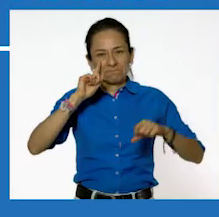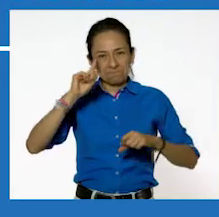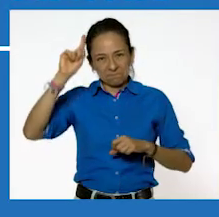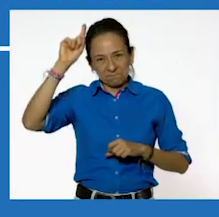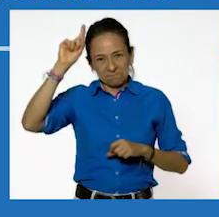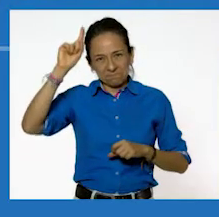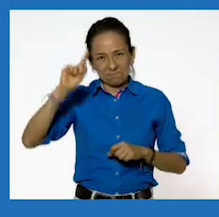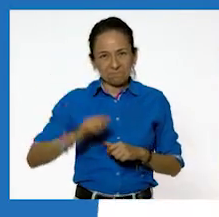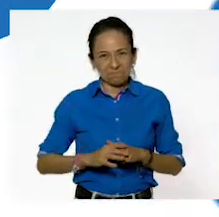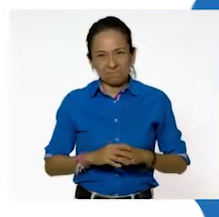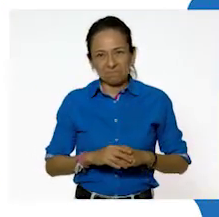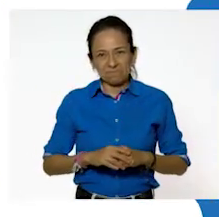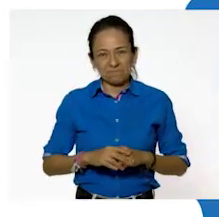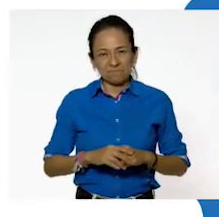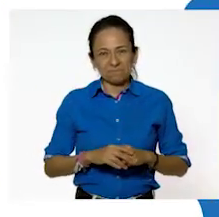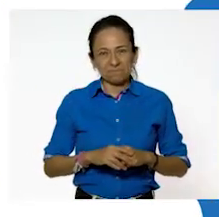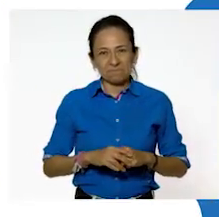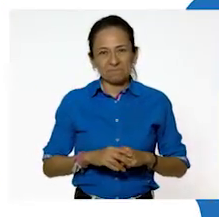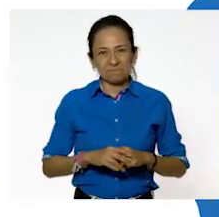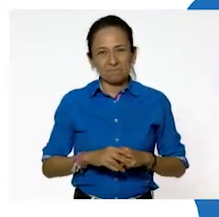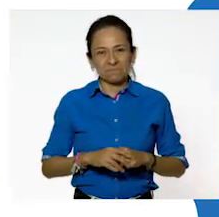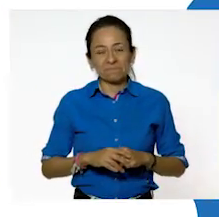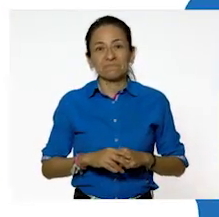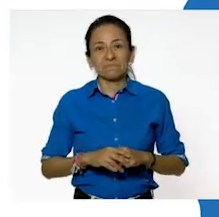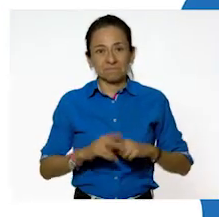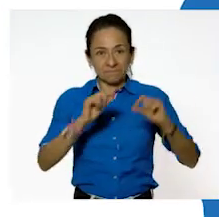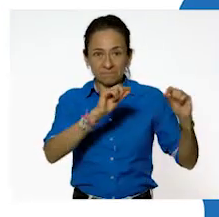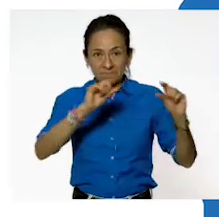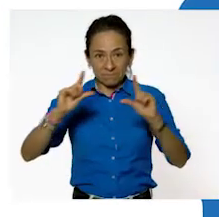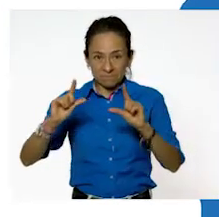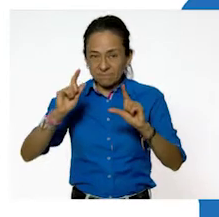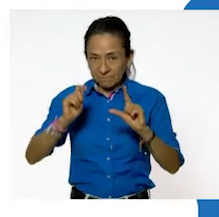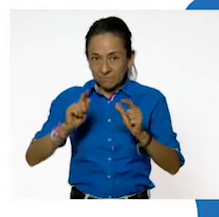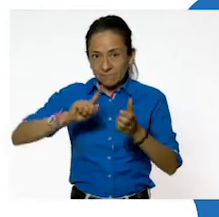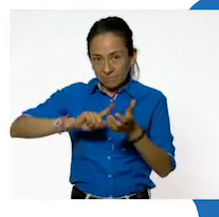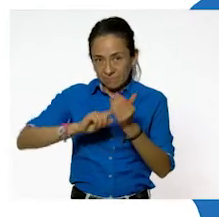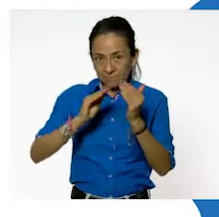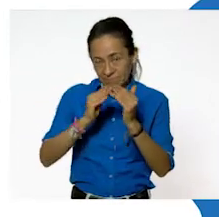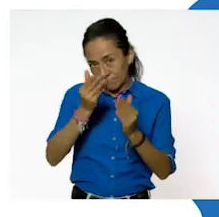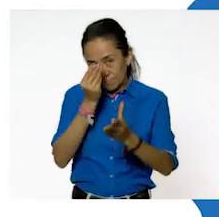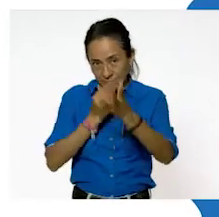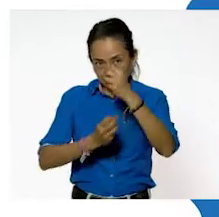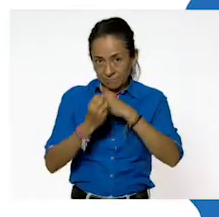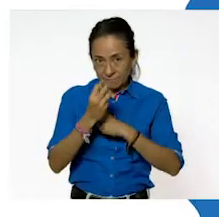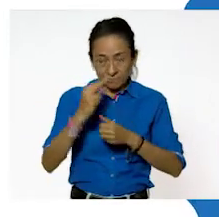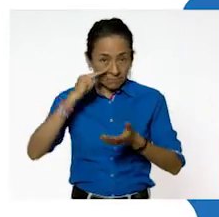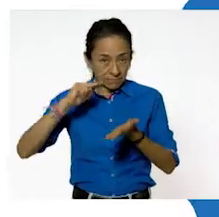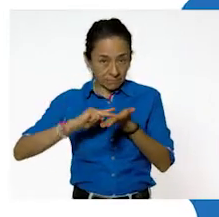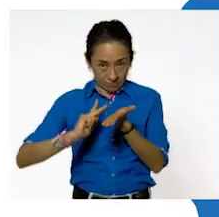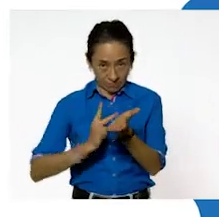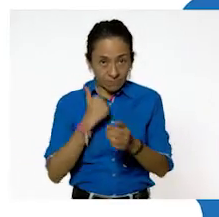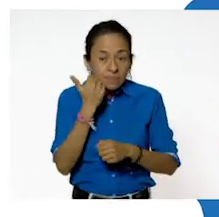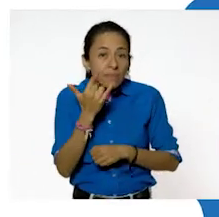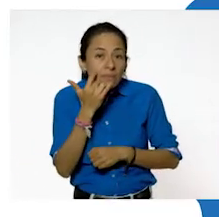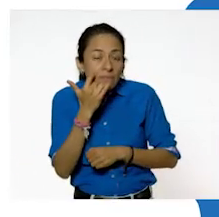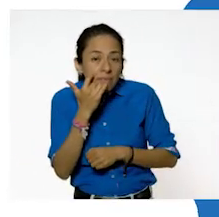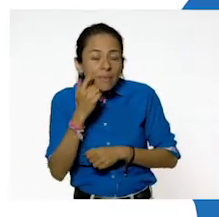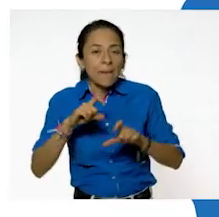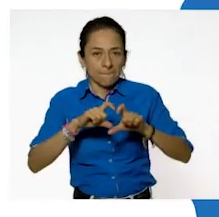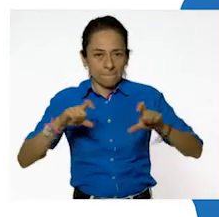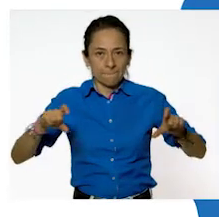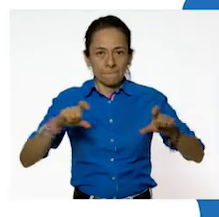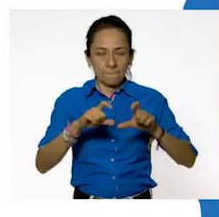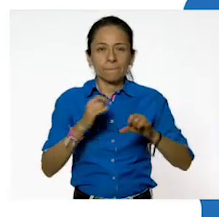.mx. Si quieres volver a ver los programas de Aprende en Casa 3, los puedes encontrar en la siguiente